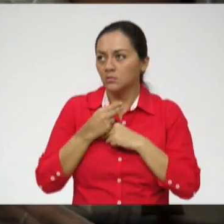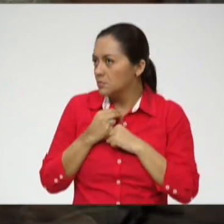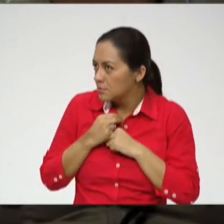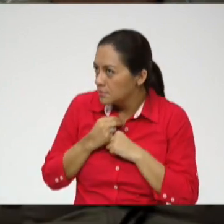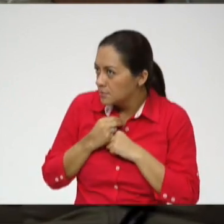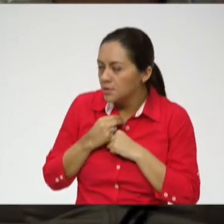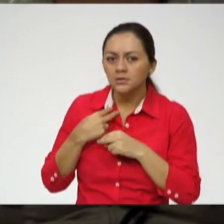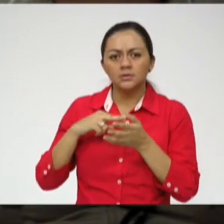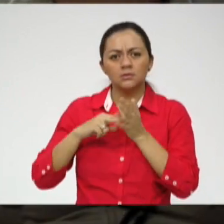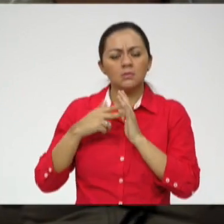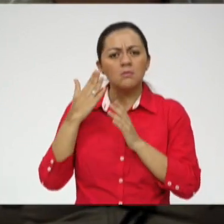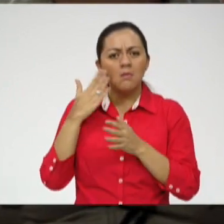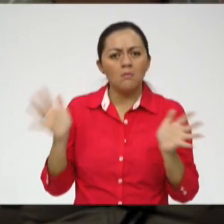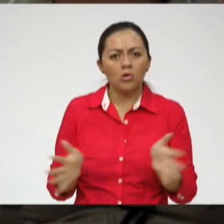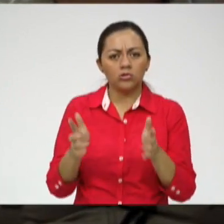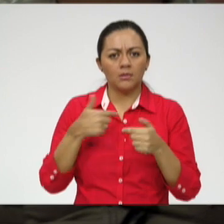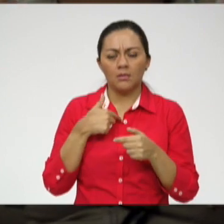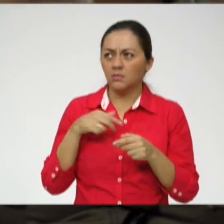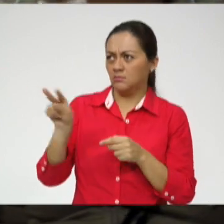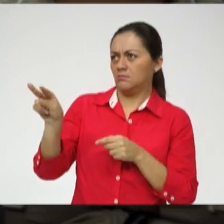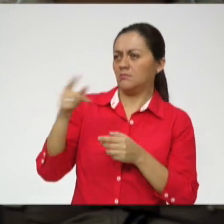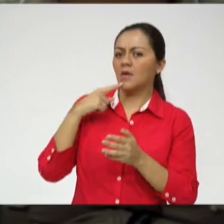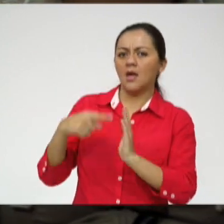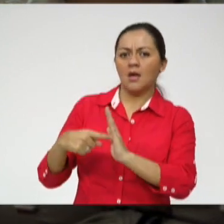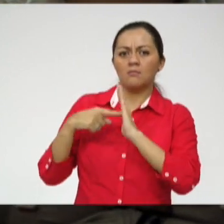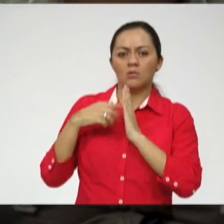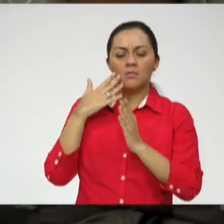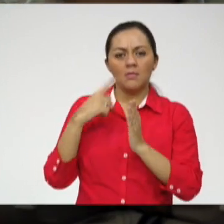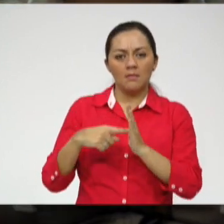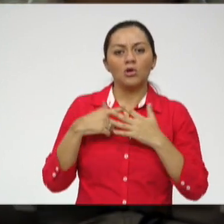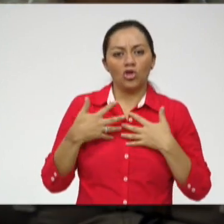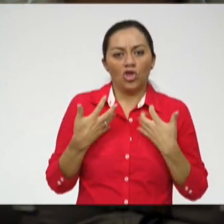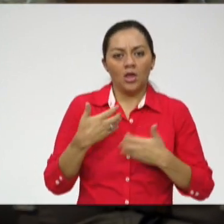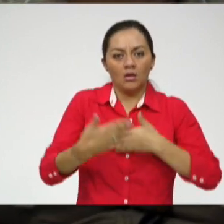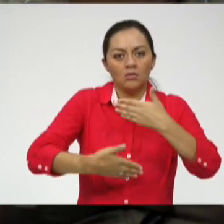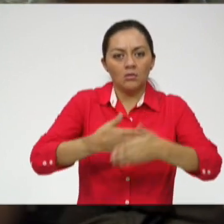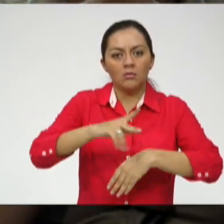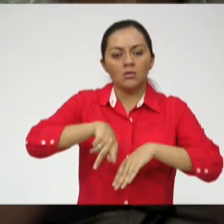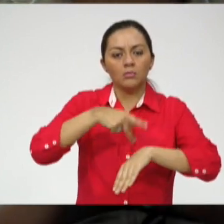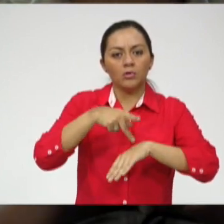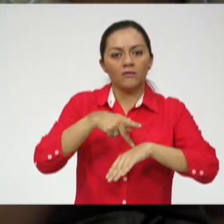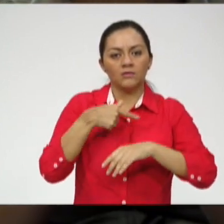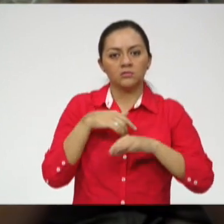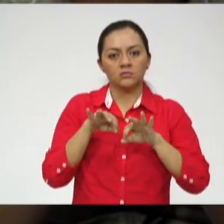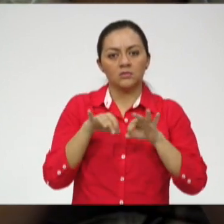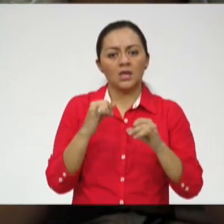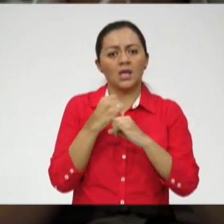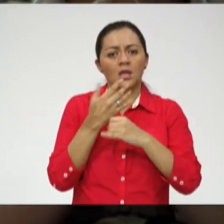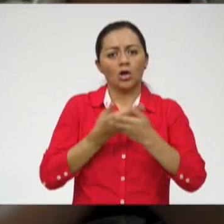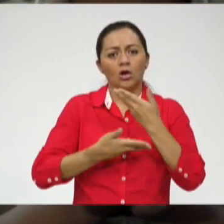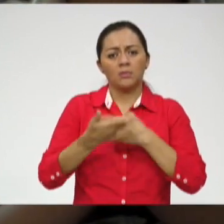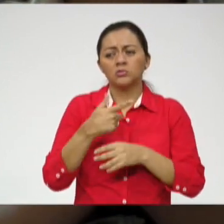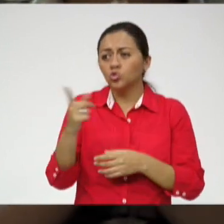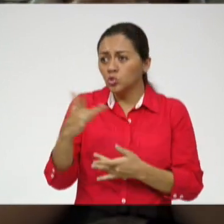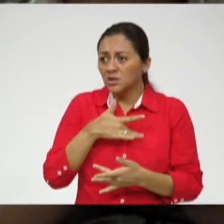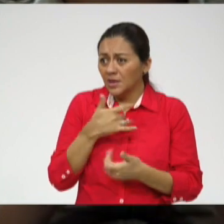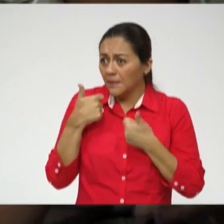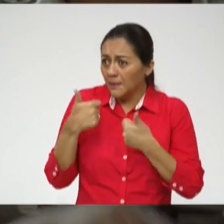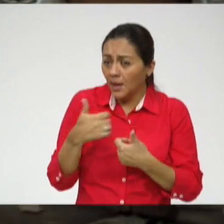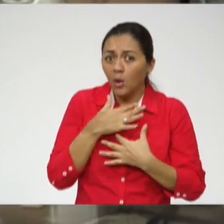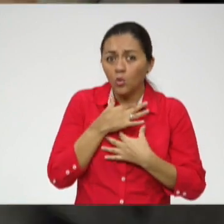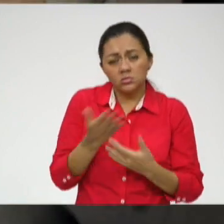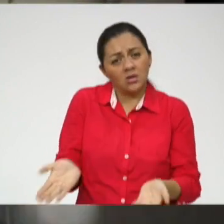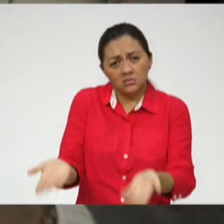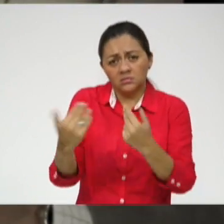motivó. Yo sé que lo mejor, como dice mi mamá, es lo que a te guste. Y si tú quieres eso,